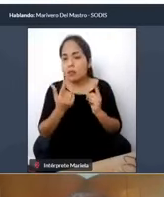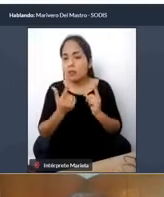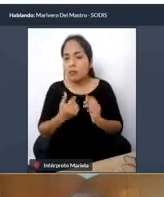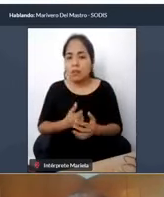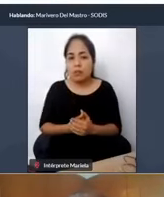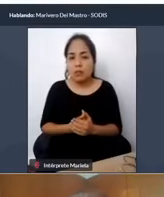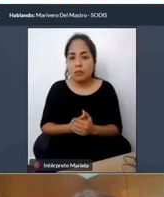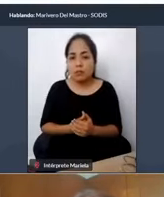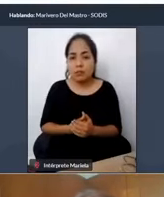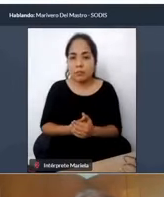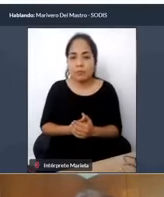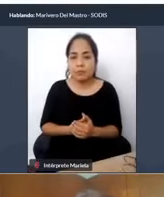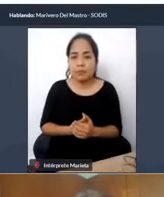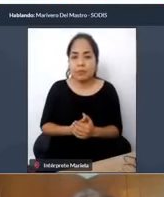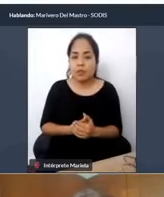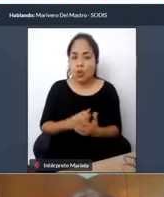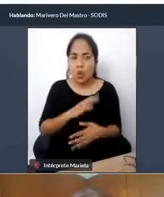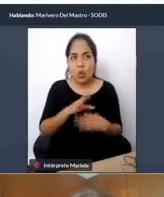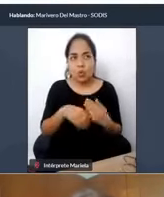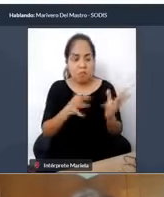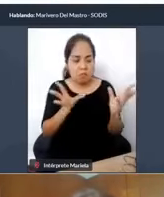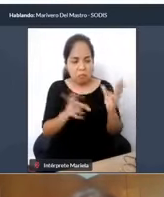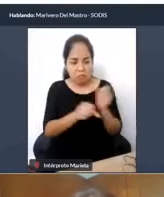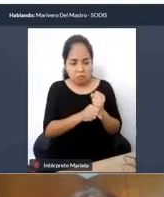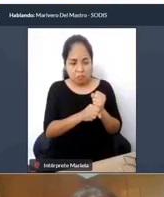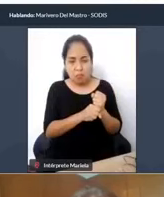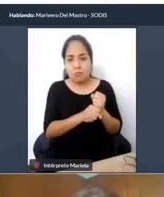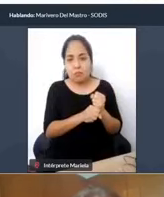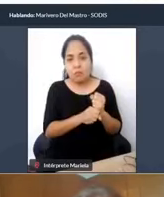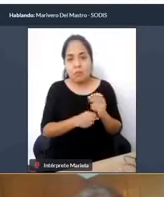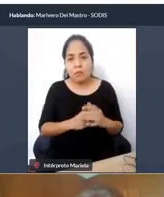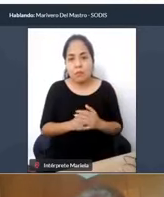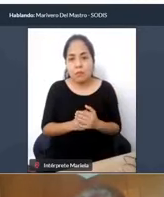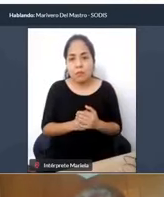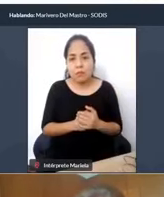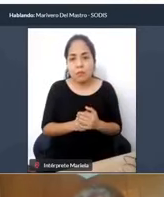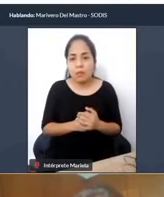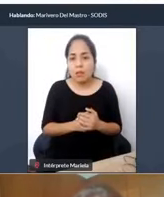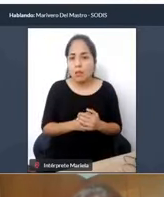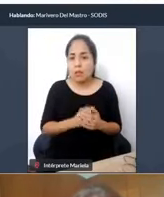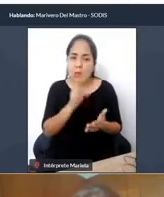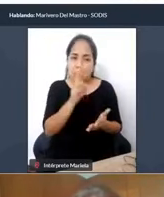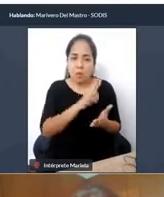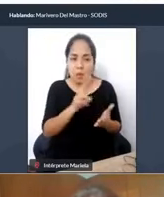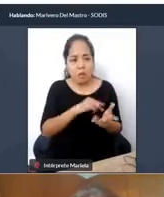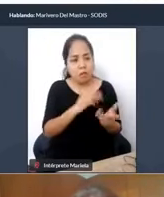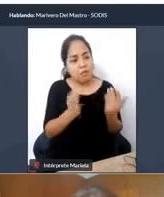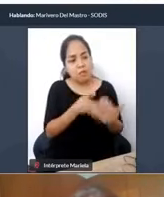simplificada una realidad, incluye lenguaje sencillo y también relieve,